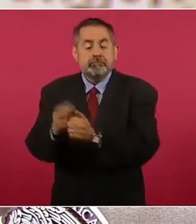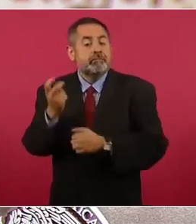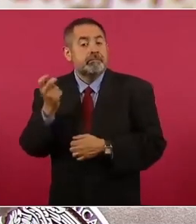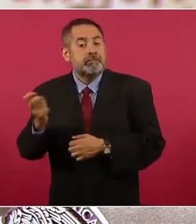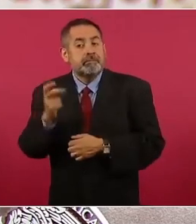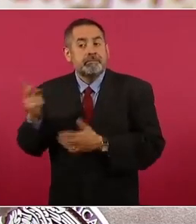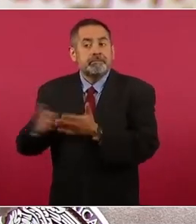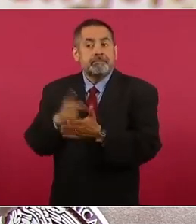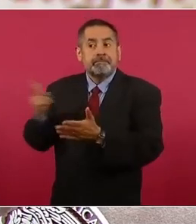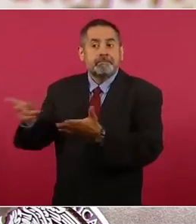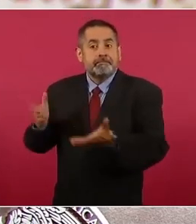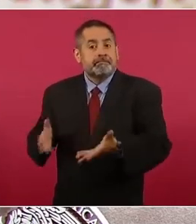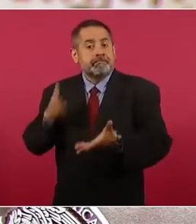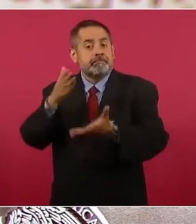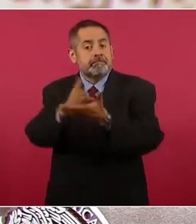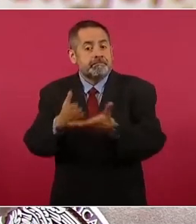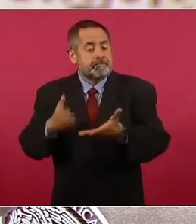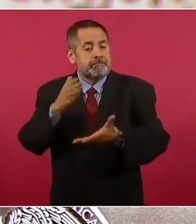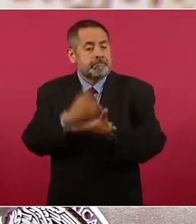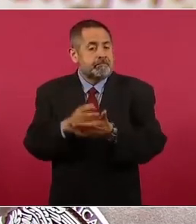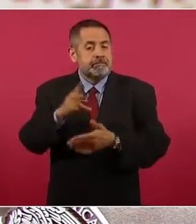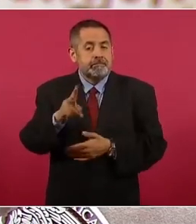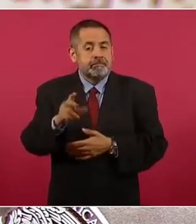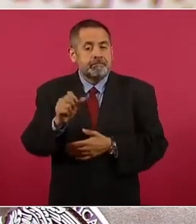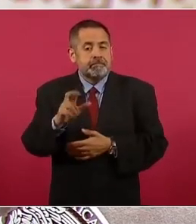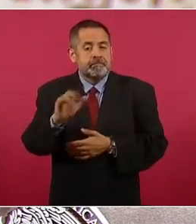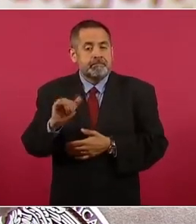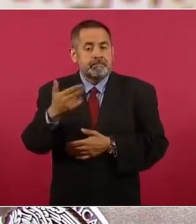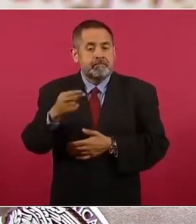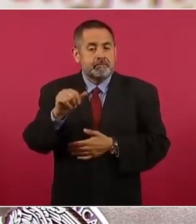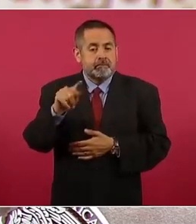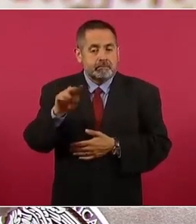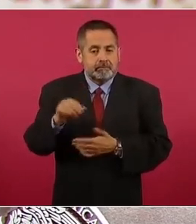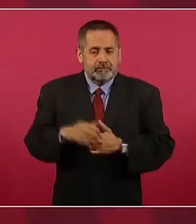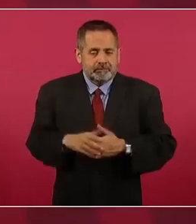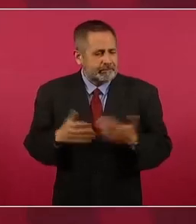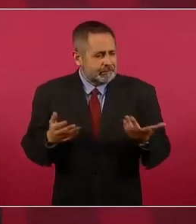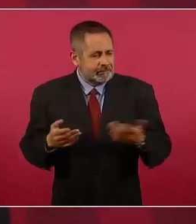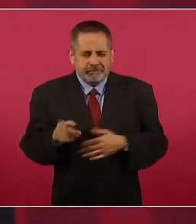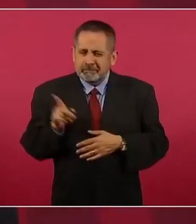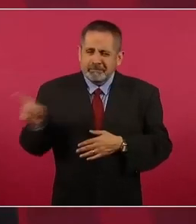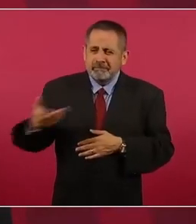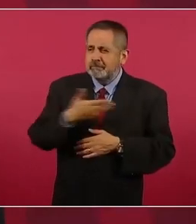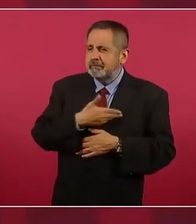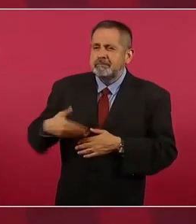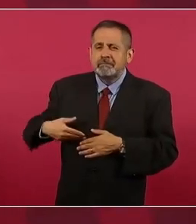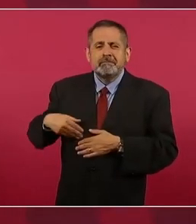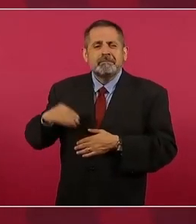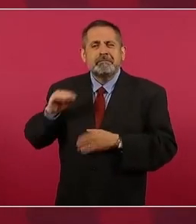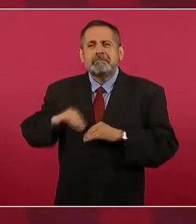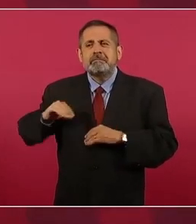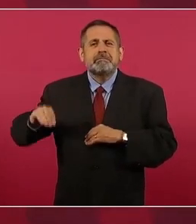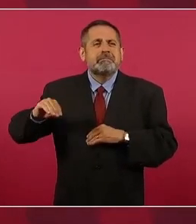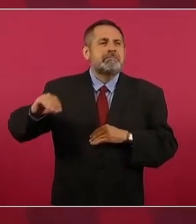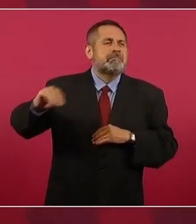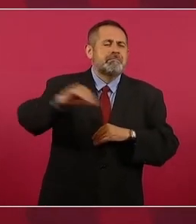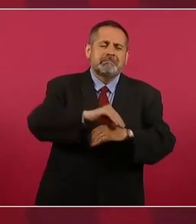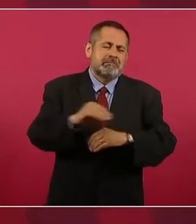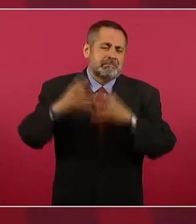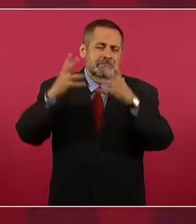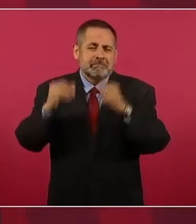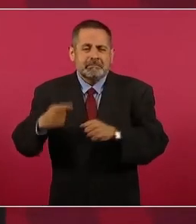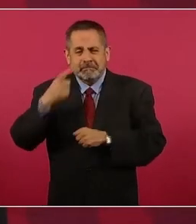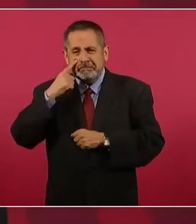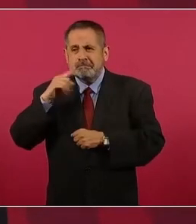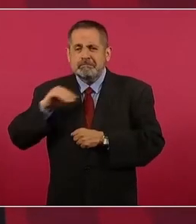como si el presidente no hubiese visitado todos los municipios del país y uno de los estados que más ha